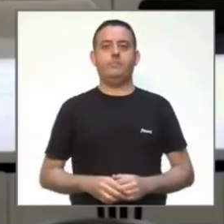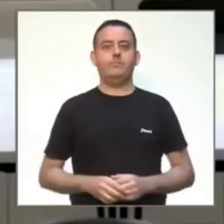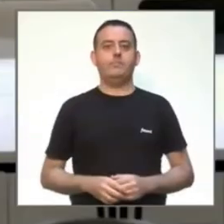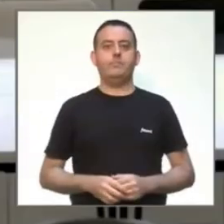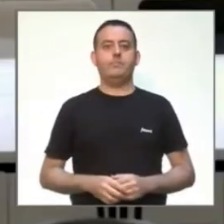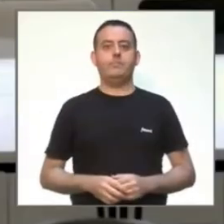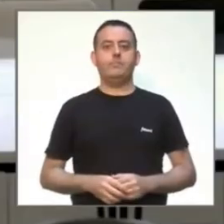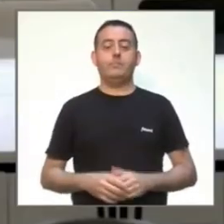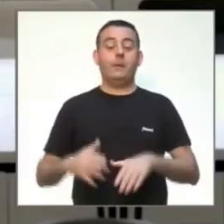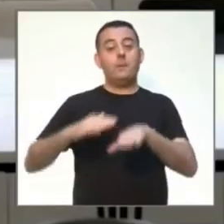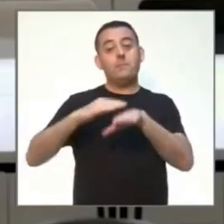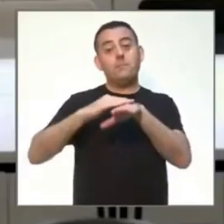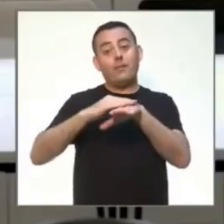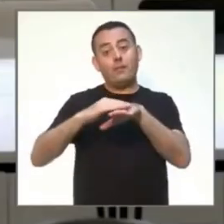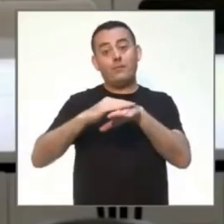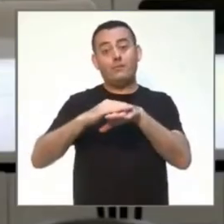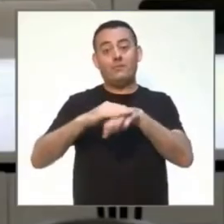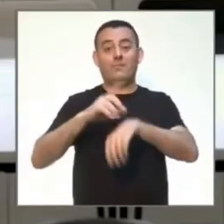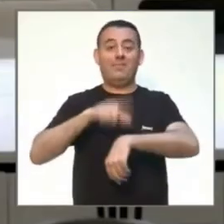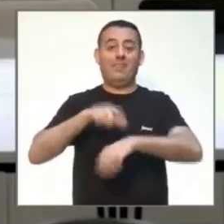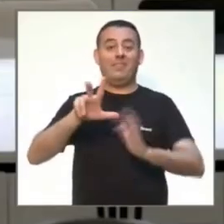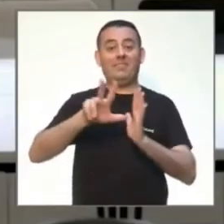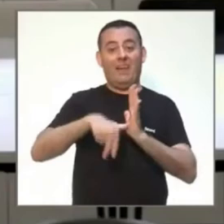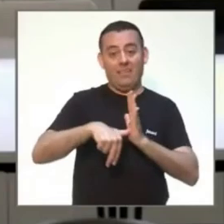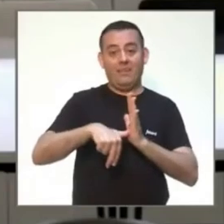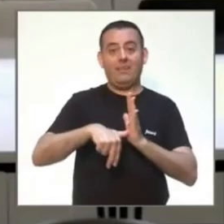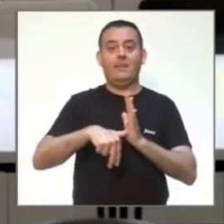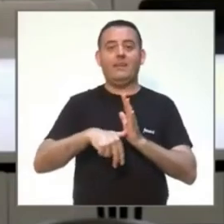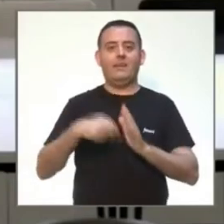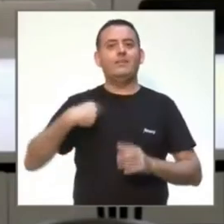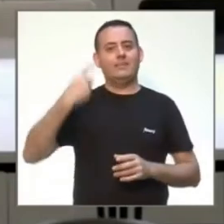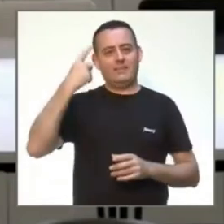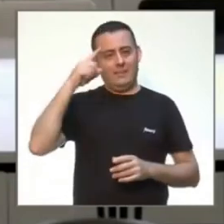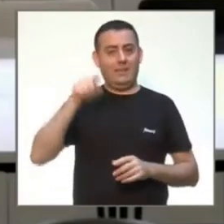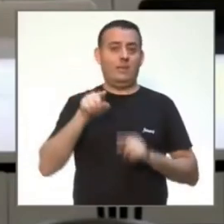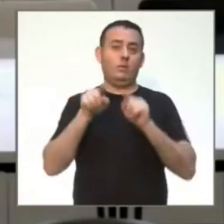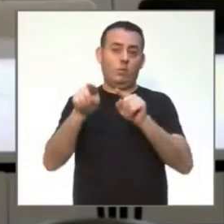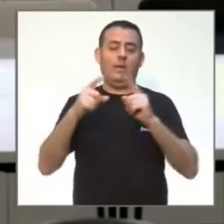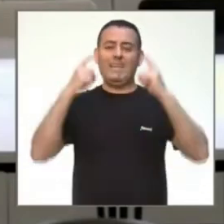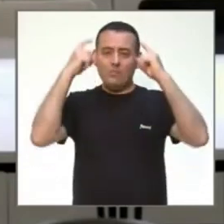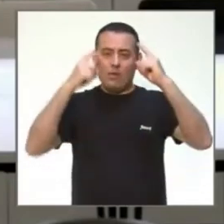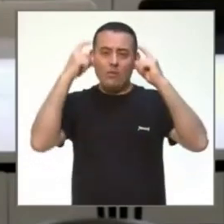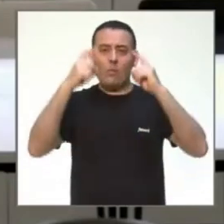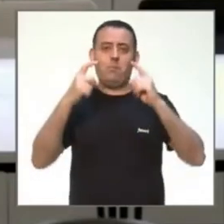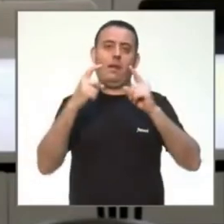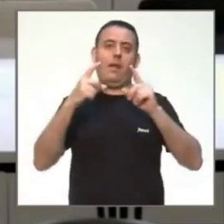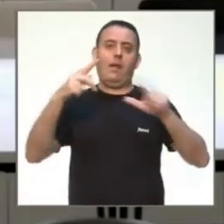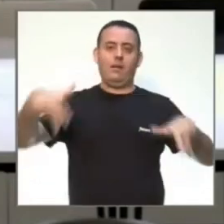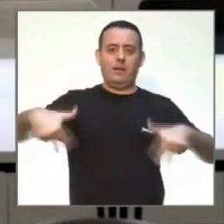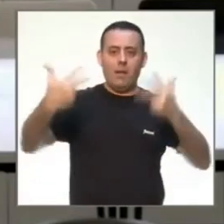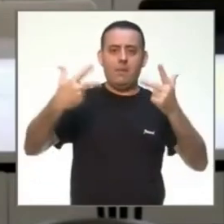Perdón, ministro, por la tardanza que sabemos además de que estás haciendo un gran esfuerzo por estar aquí. Muchas gracias.